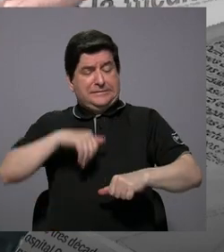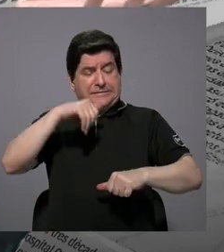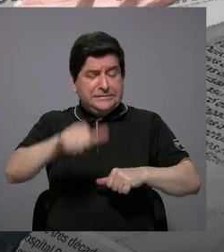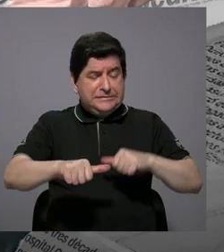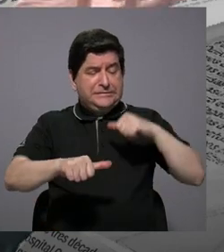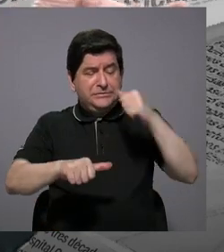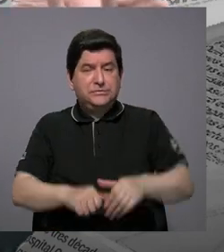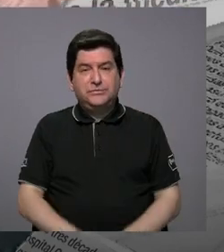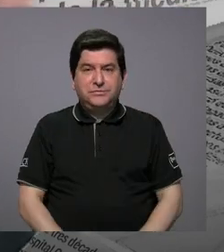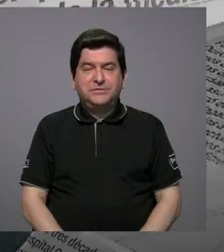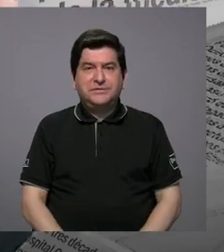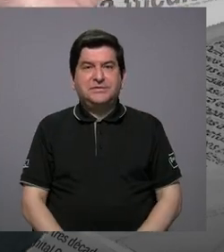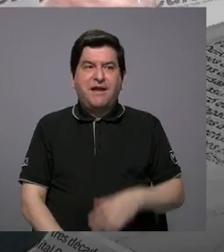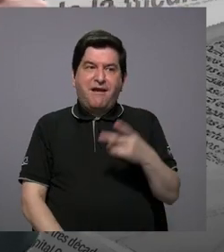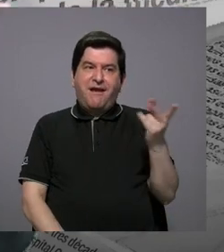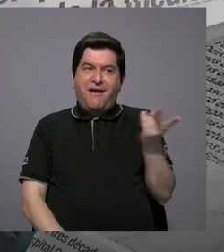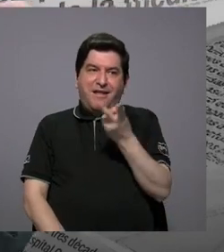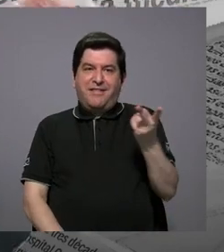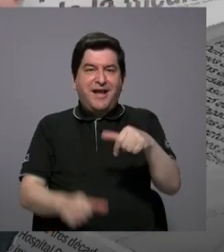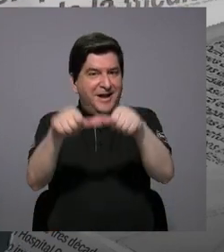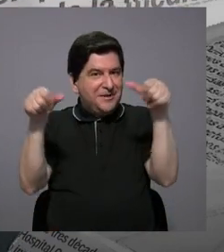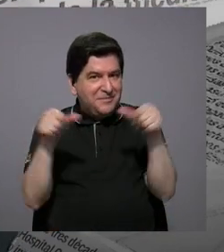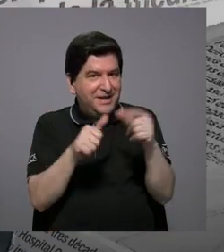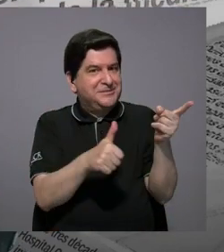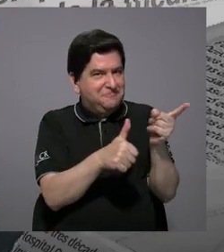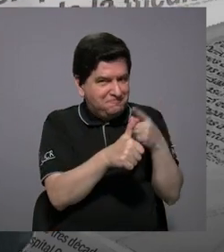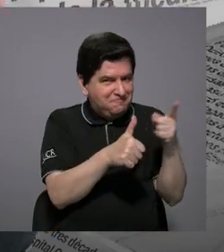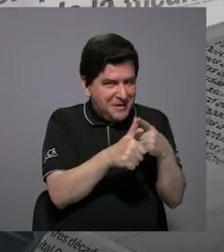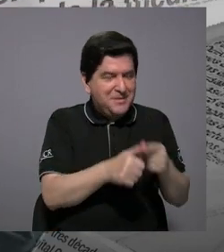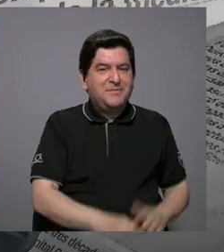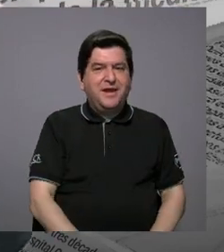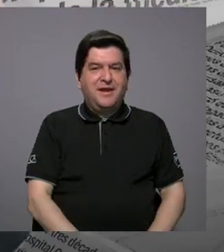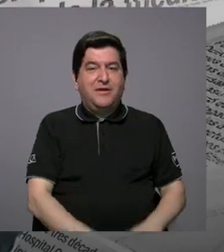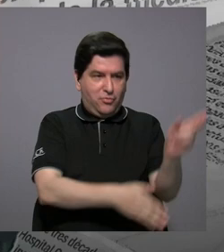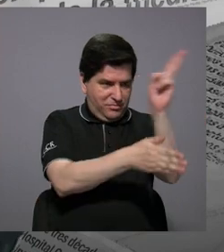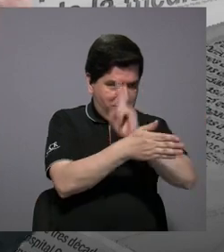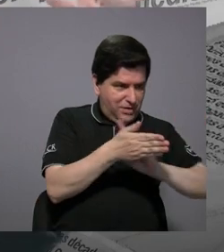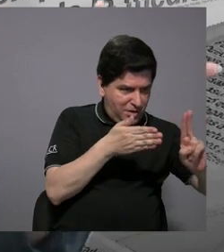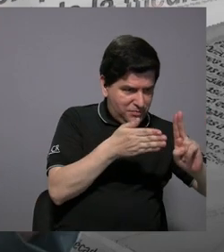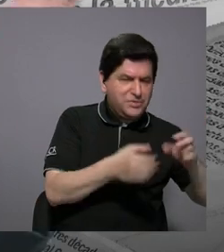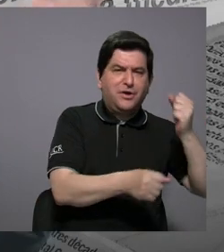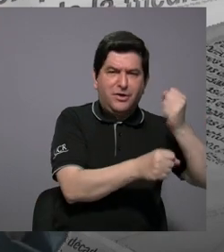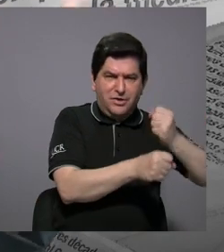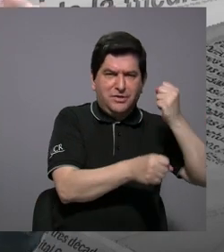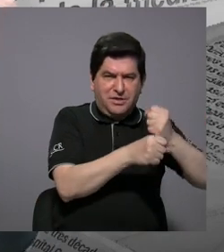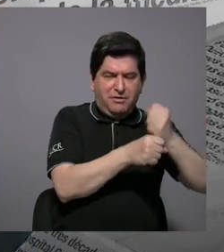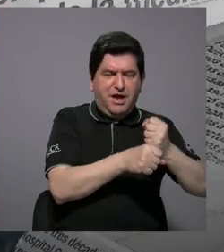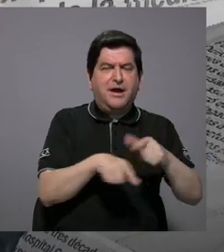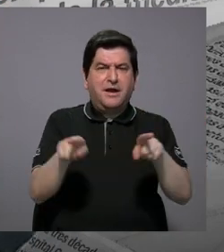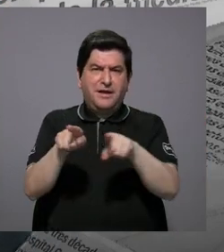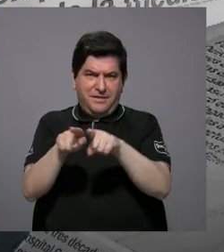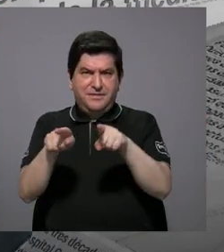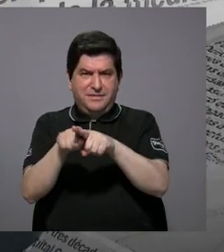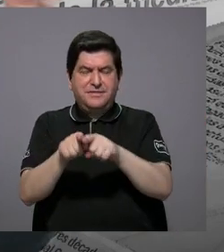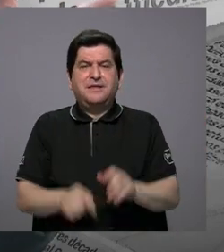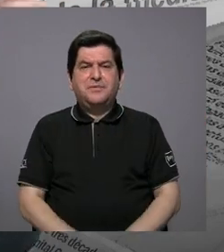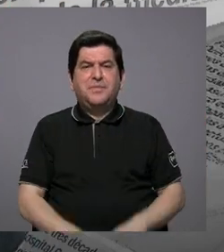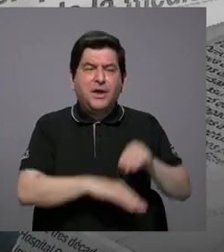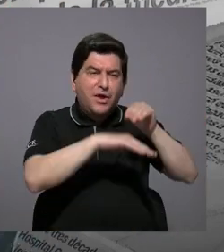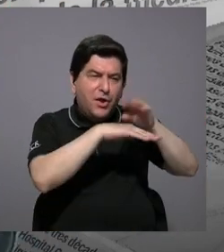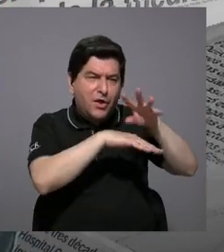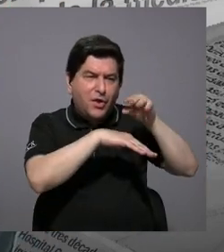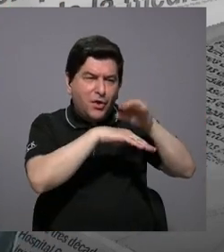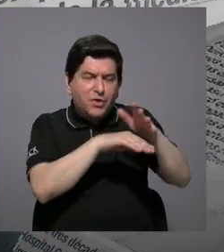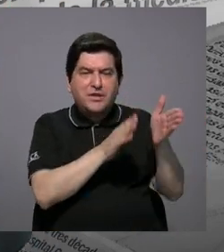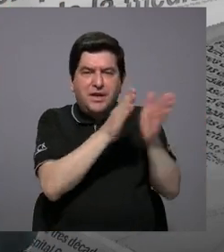las dos aceras. Primero, desde la academia y trabajando involucrado en orientar